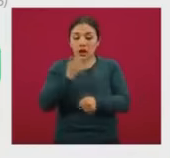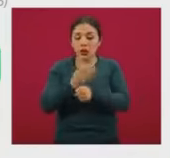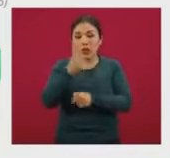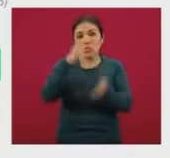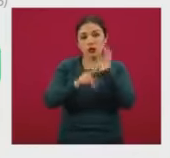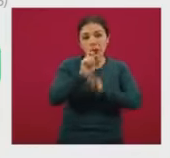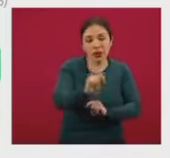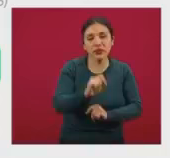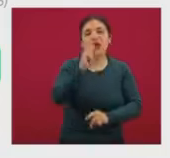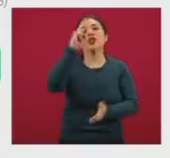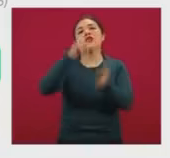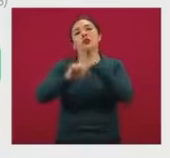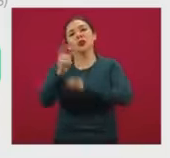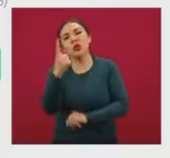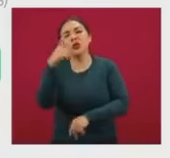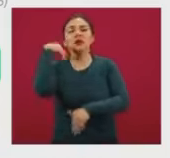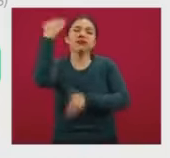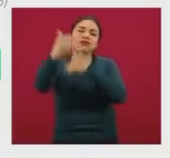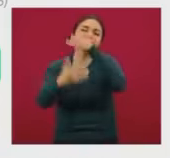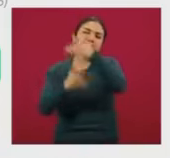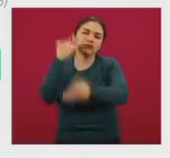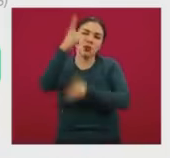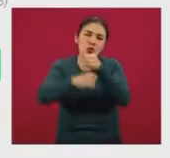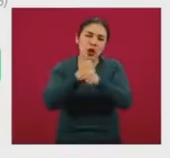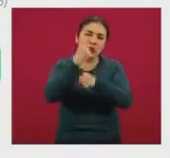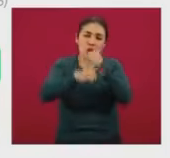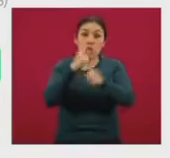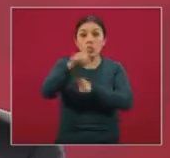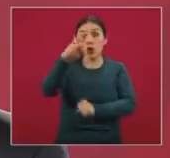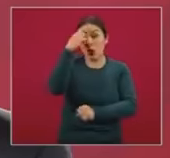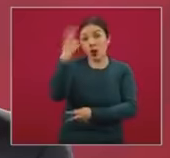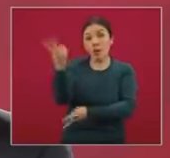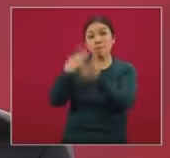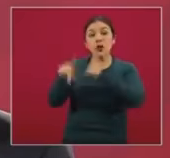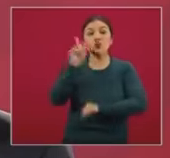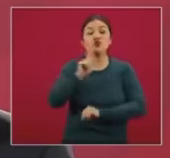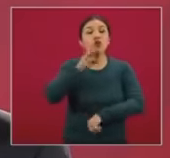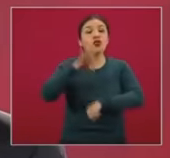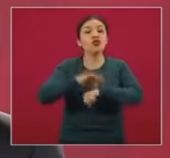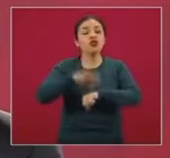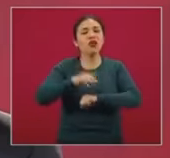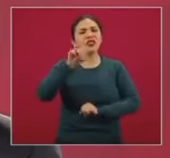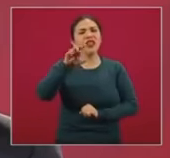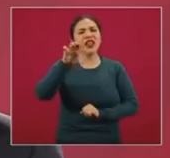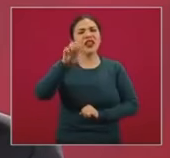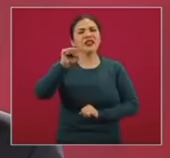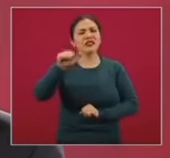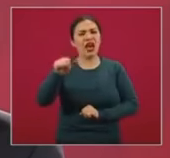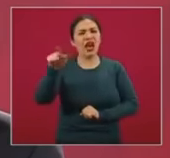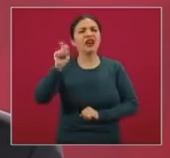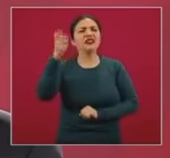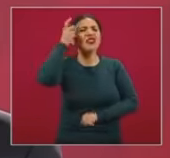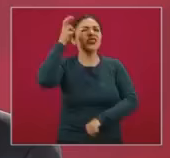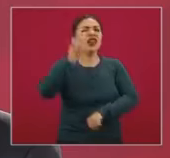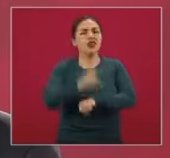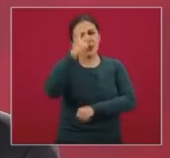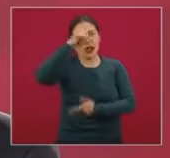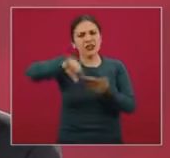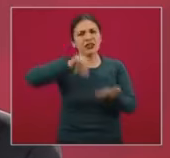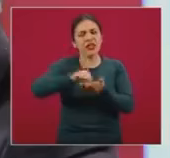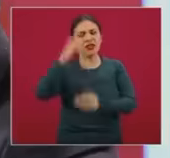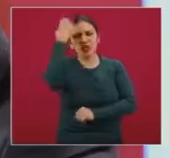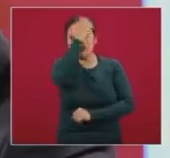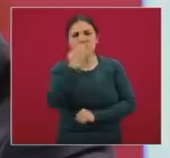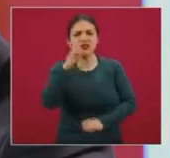en dos mil veintiuno, veintidós, etcétera. Recordarán que vino aquí la doctora Teresa Shama Levy, quien es la directora del Centro de